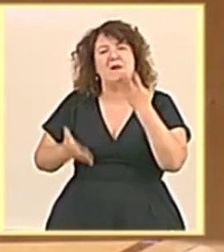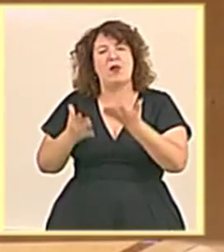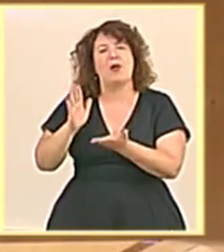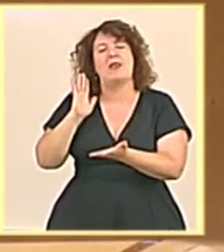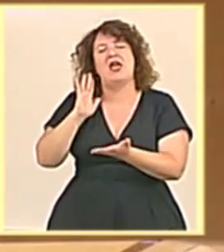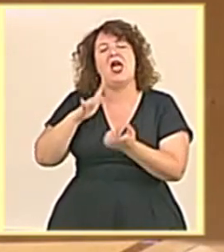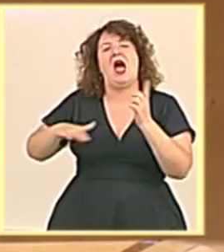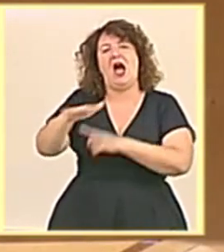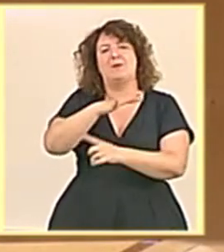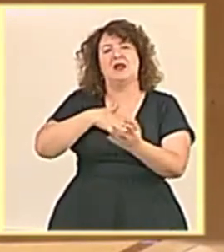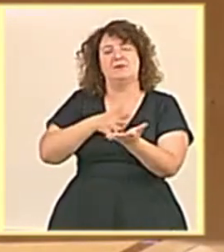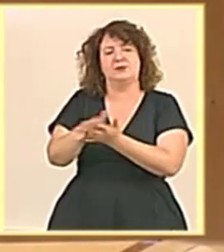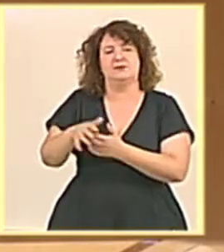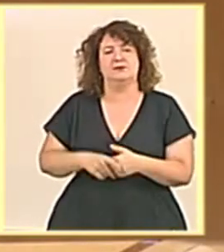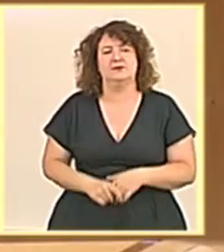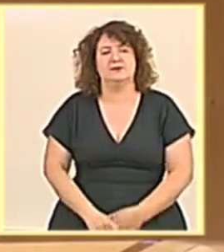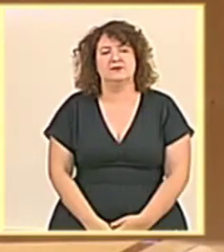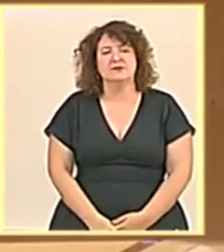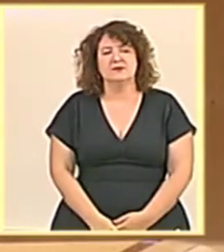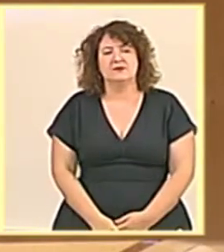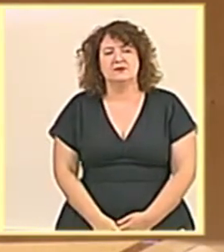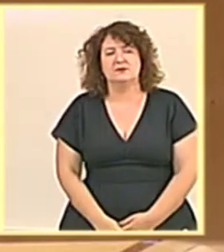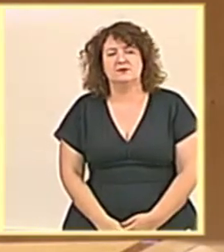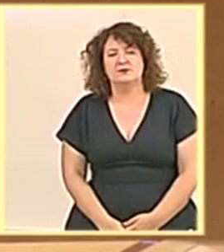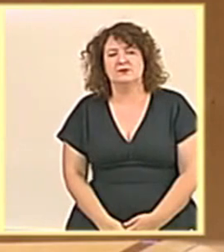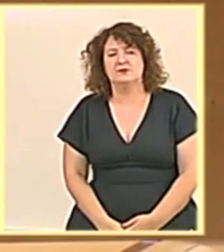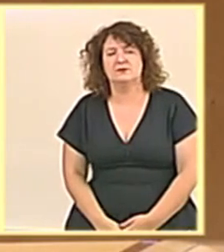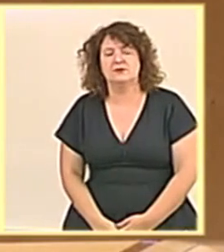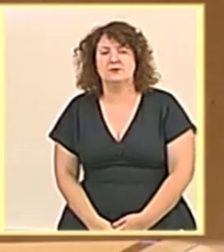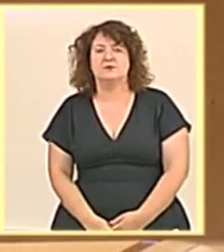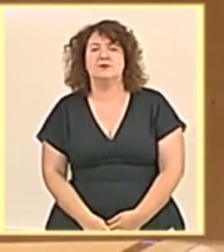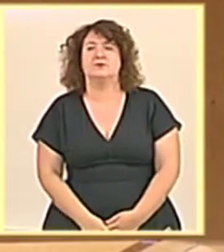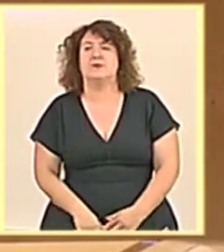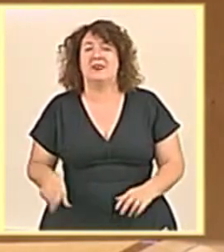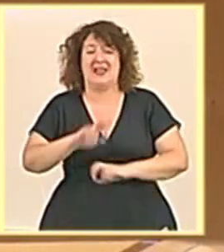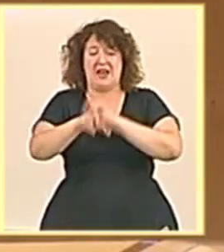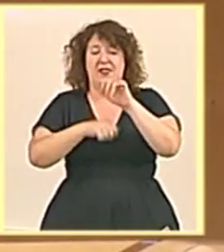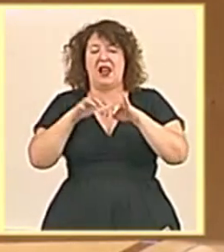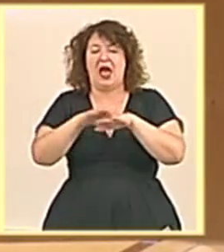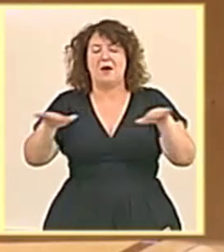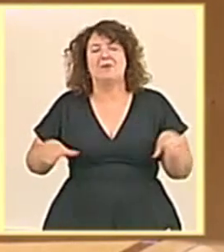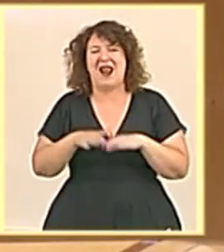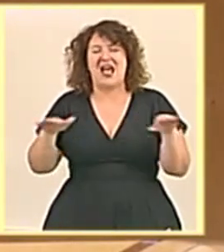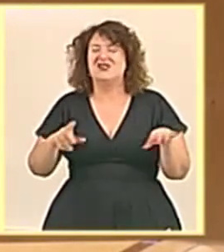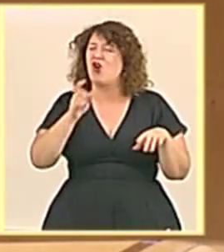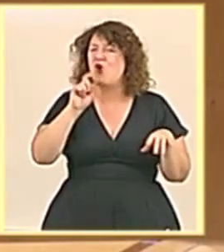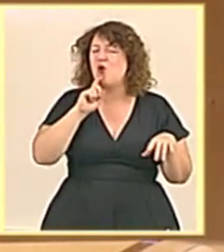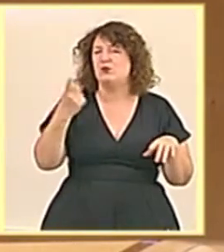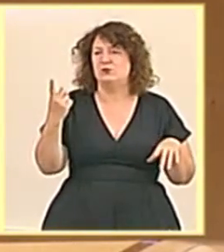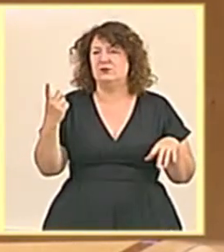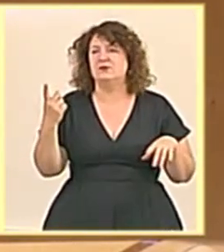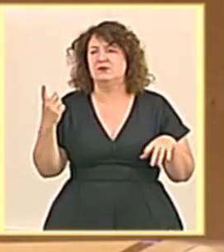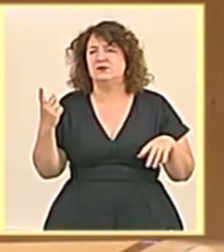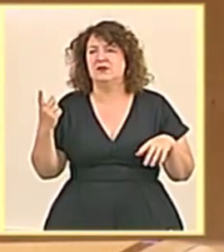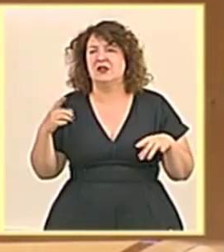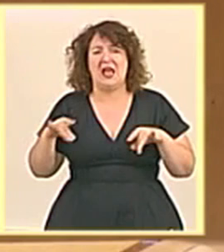de Impacto Ambiental. Consiste en la regeneración de la estabilización de las playas, mediante la aportación de un volumen